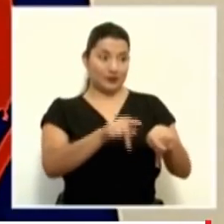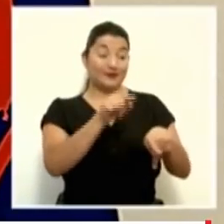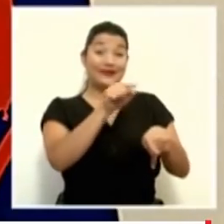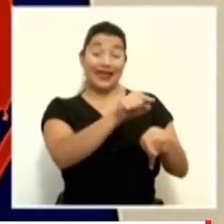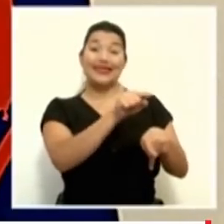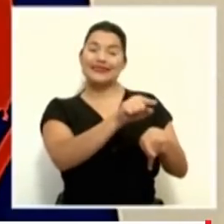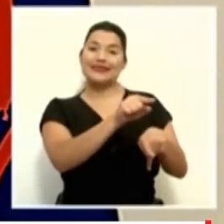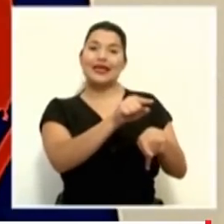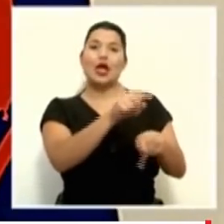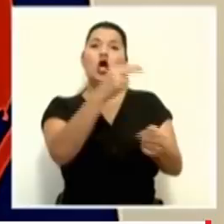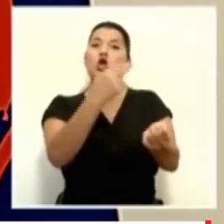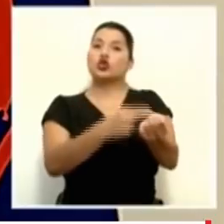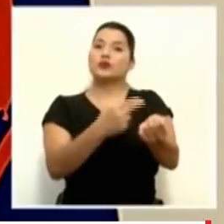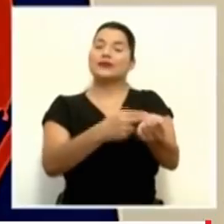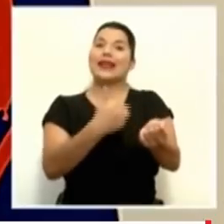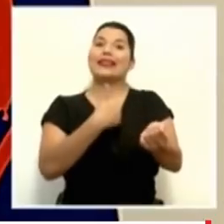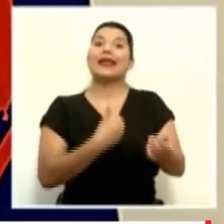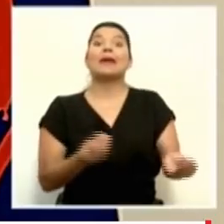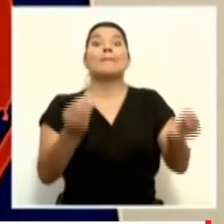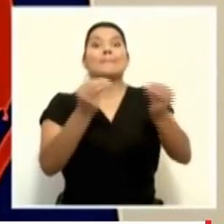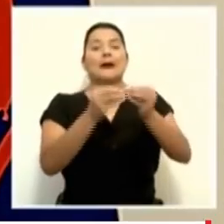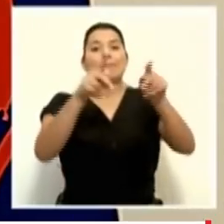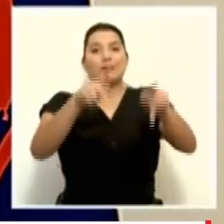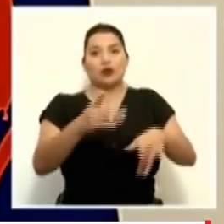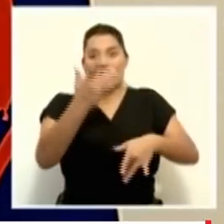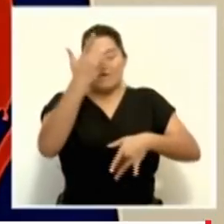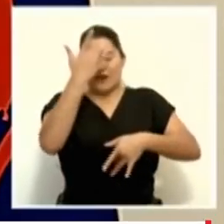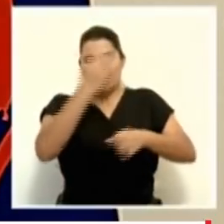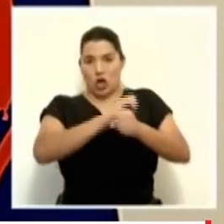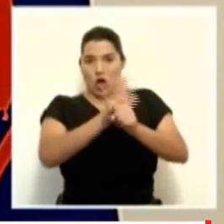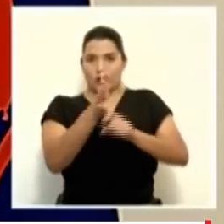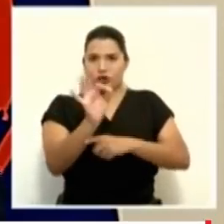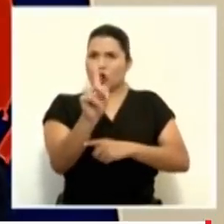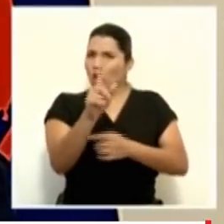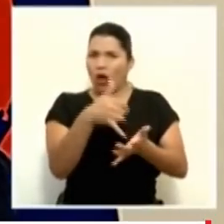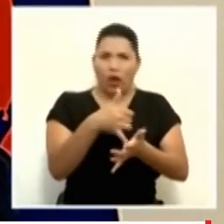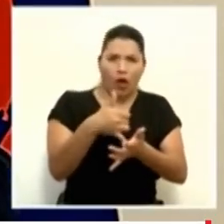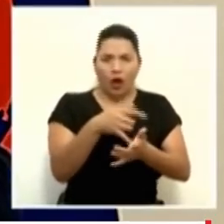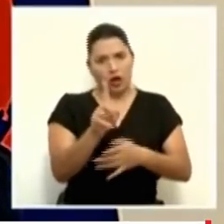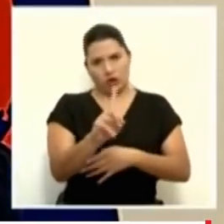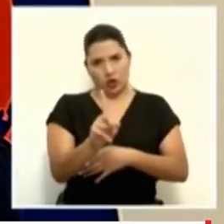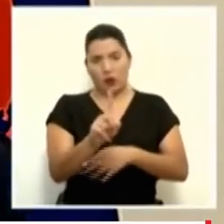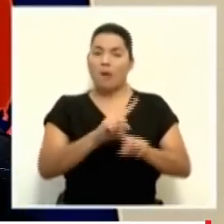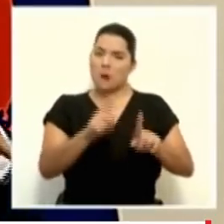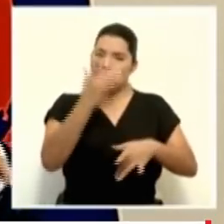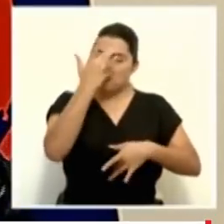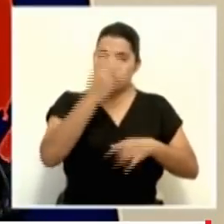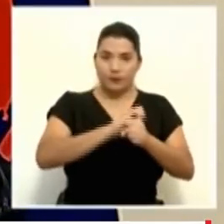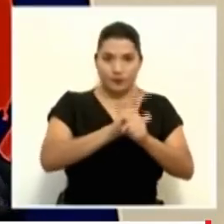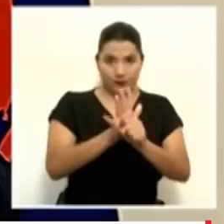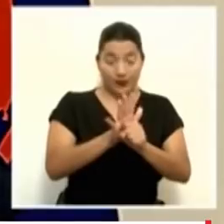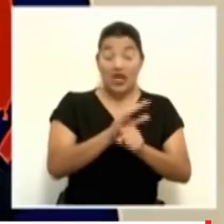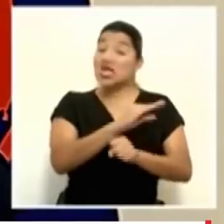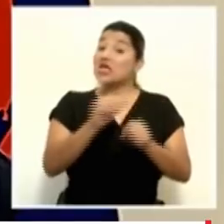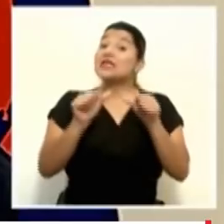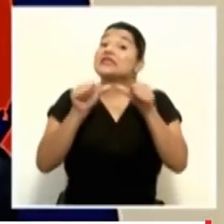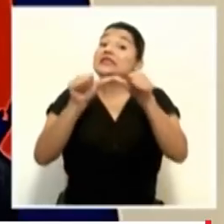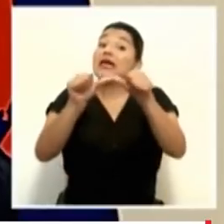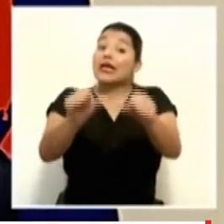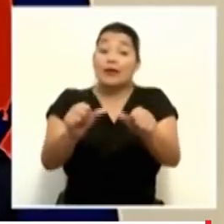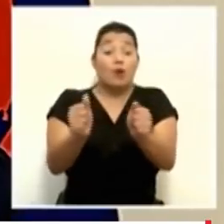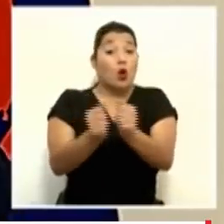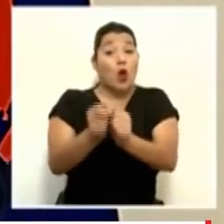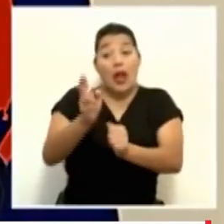tiene más pacientes de ese nivel, que no son críticos. Y de nuevo, vamos a continuar con esta estrategia de